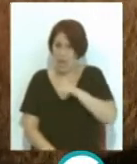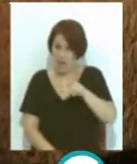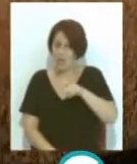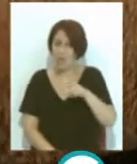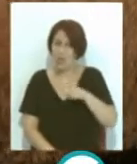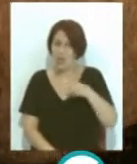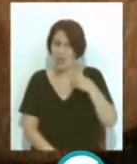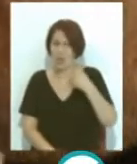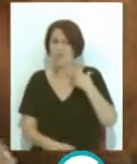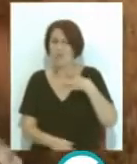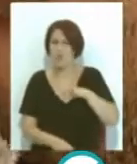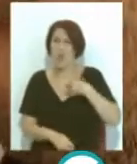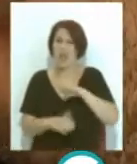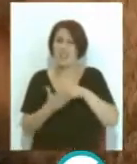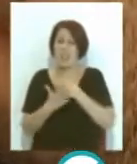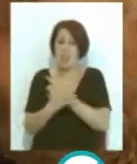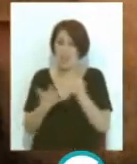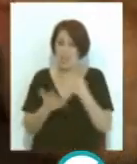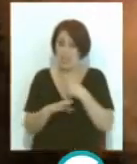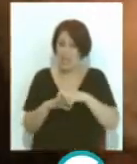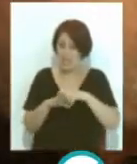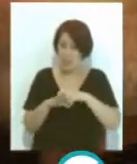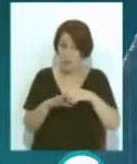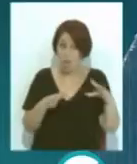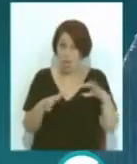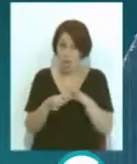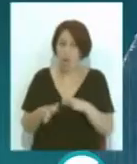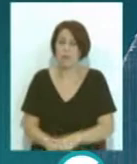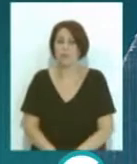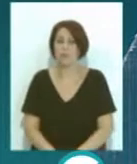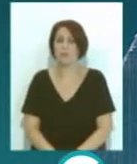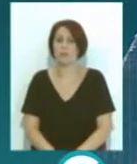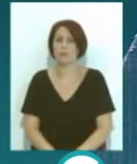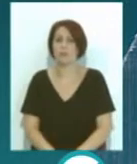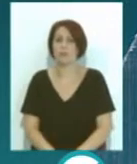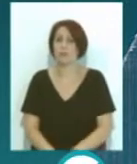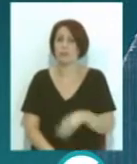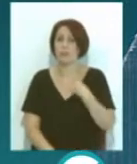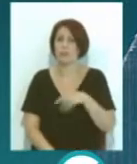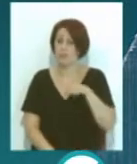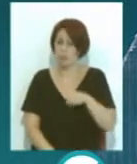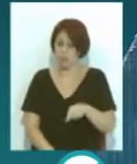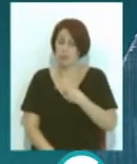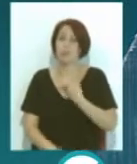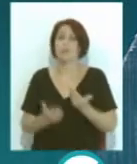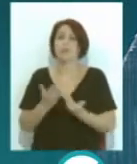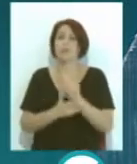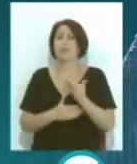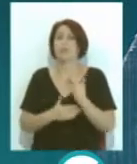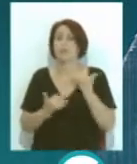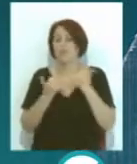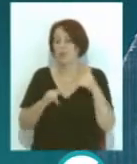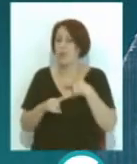está relacionado con hasta 16 tipos de ellos. Y al hilo también de esta conmemoración, desde el